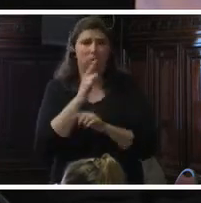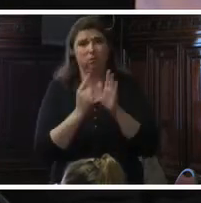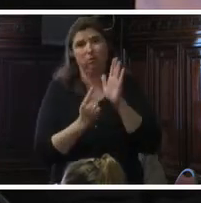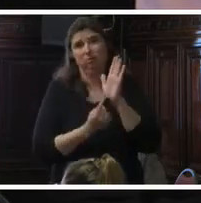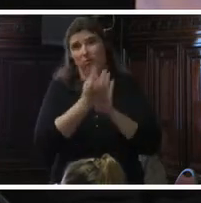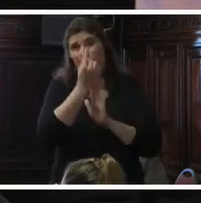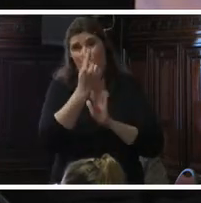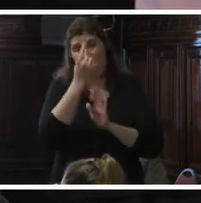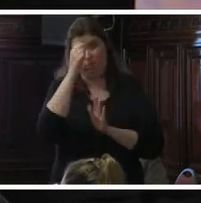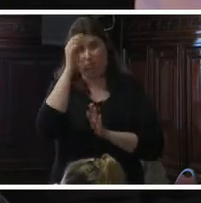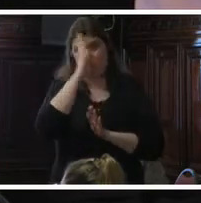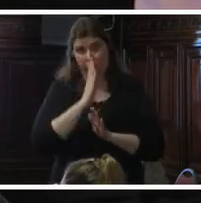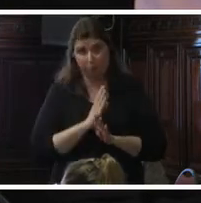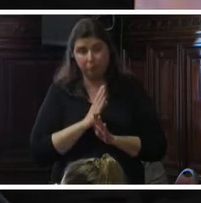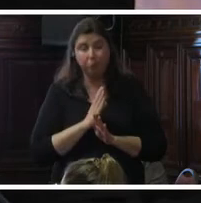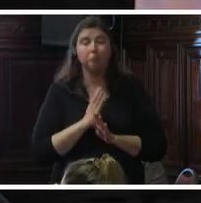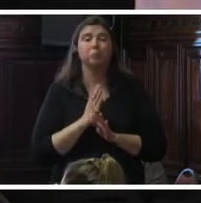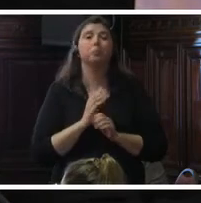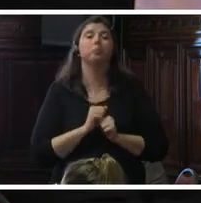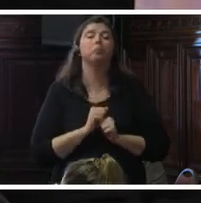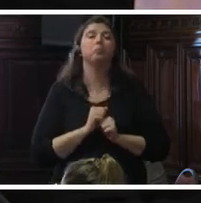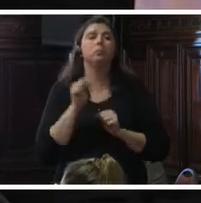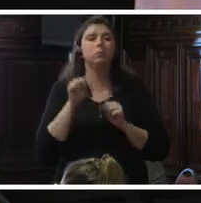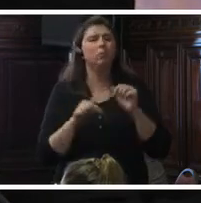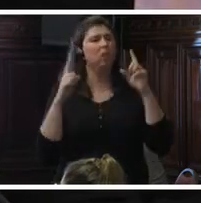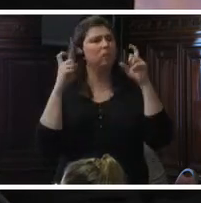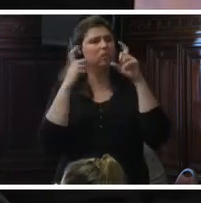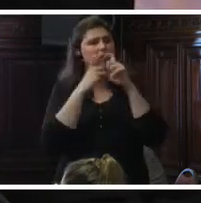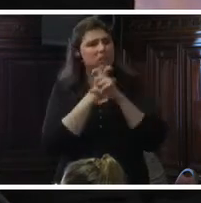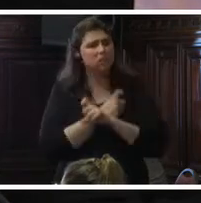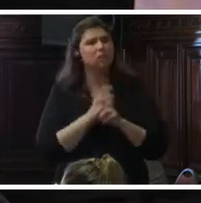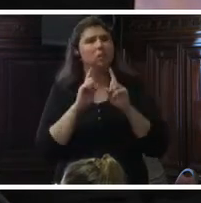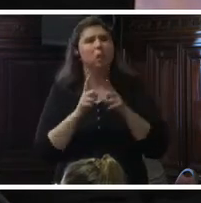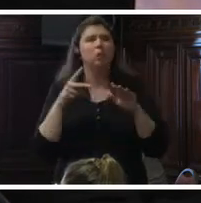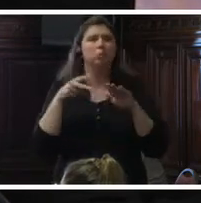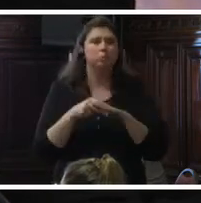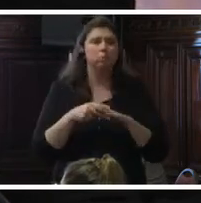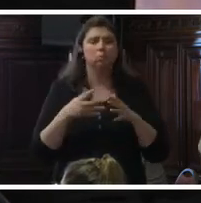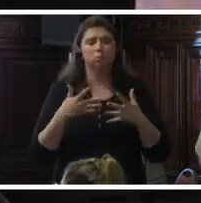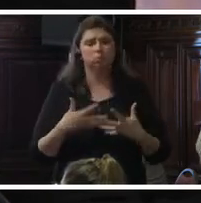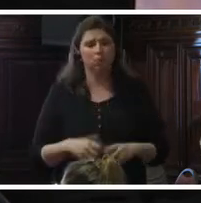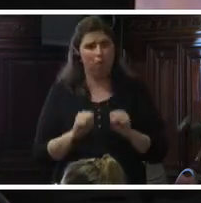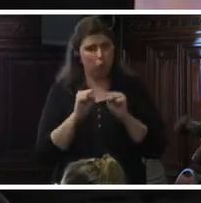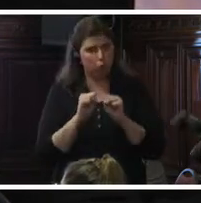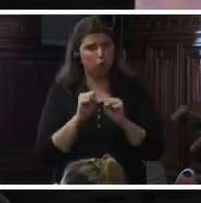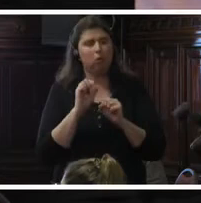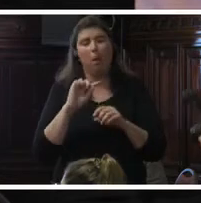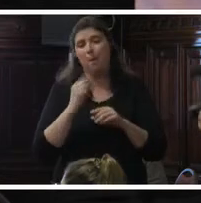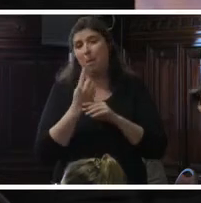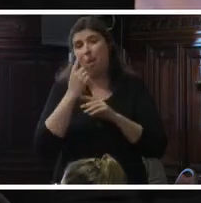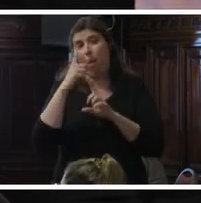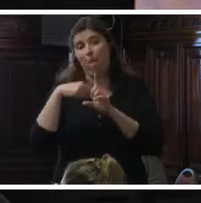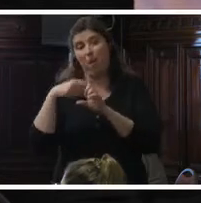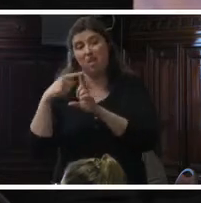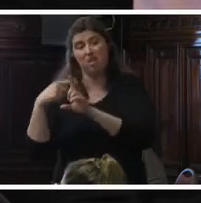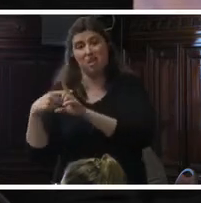acceso a las anticoncepciones es difícil y la interrupción del embarazo en los primeros meses y